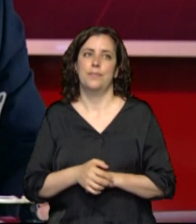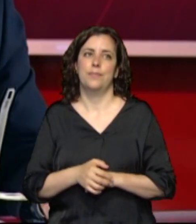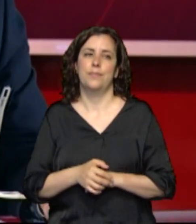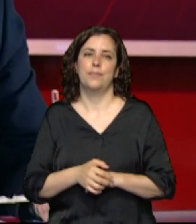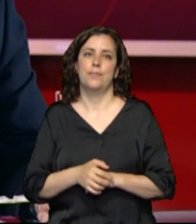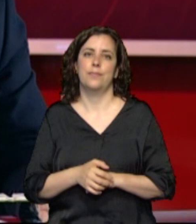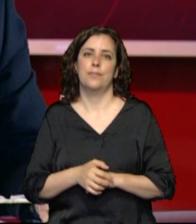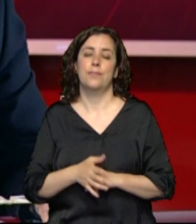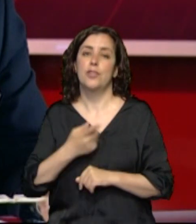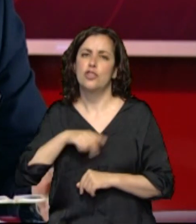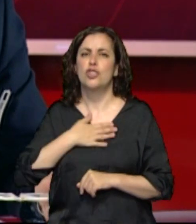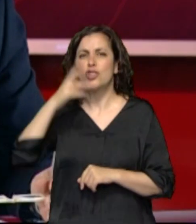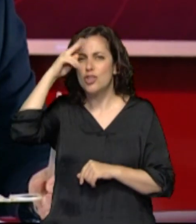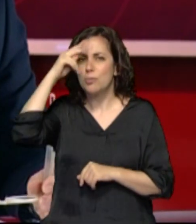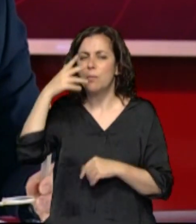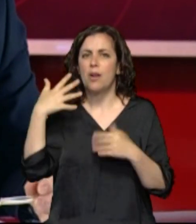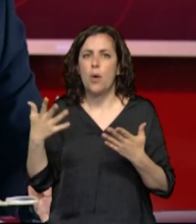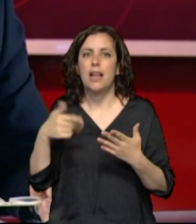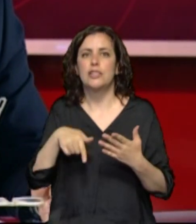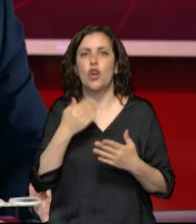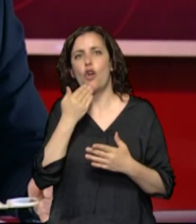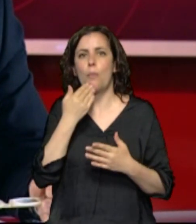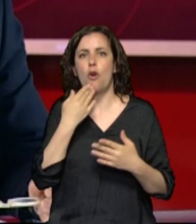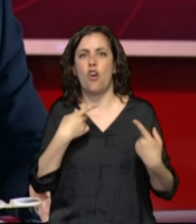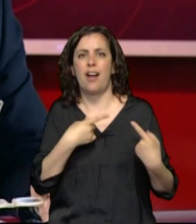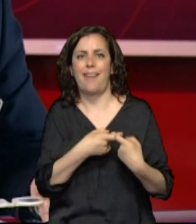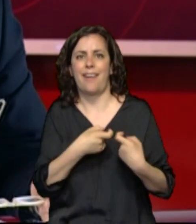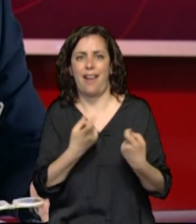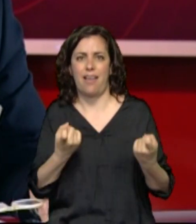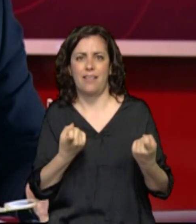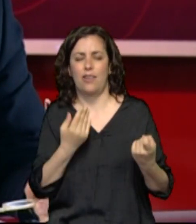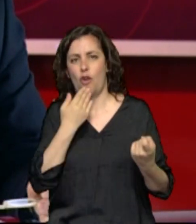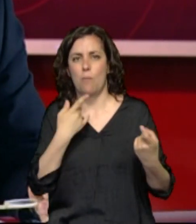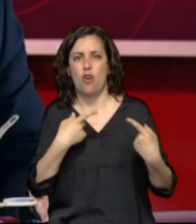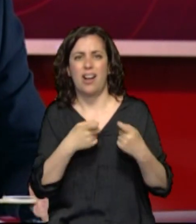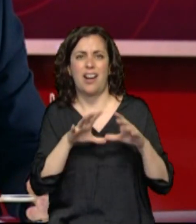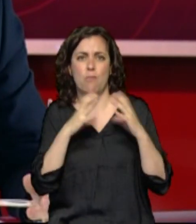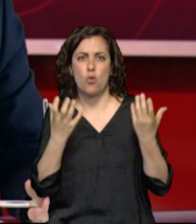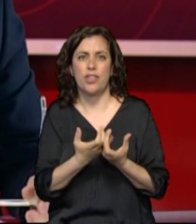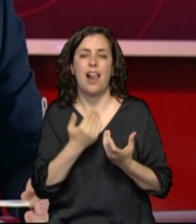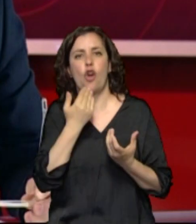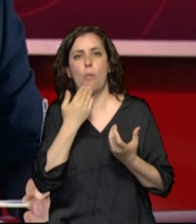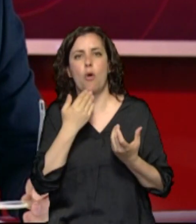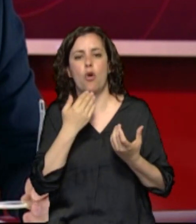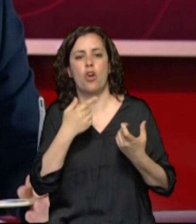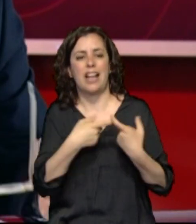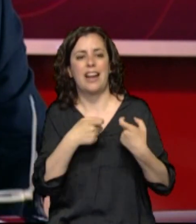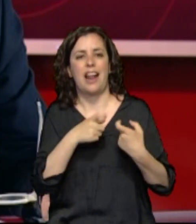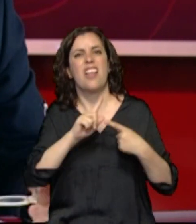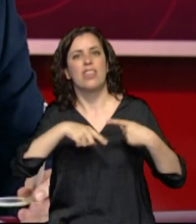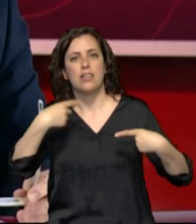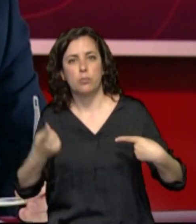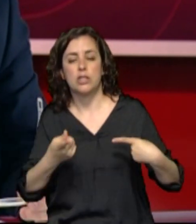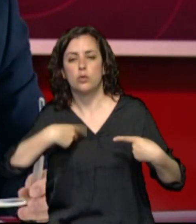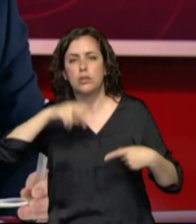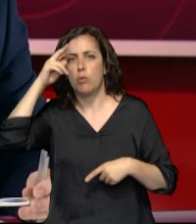Lo que nos preocupa es que estamos en una posguerra, que acabamos de pasar, estamos pasando una guerra mundial y estamos en una posguerra. Lo que nos preocupa es salir